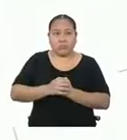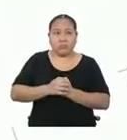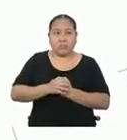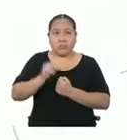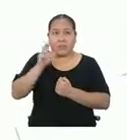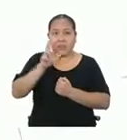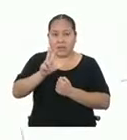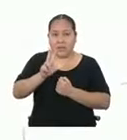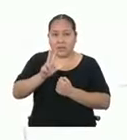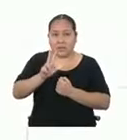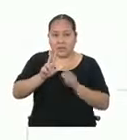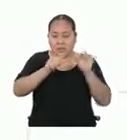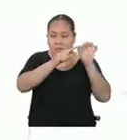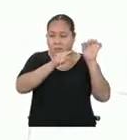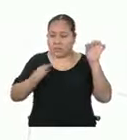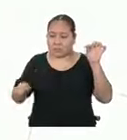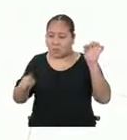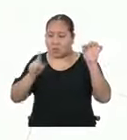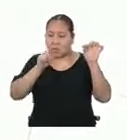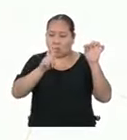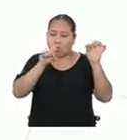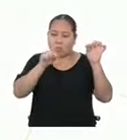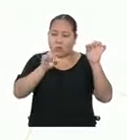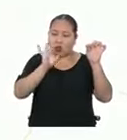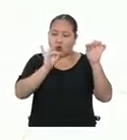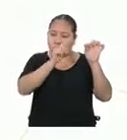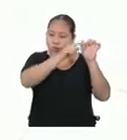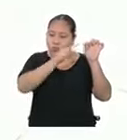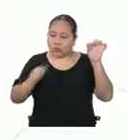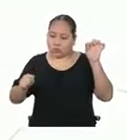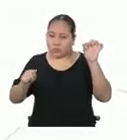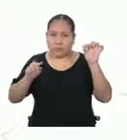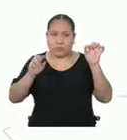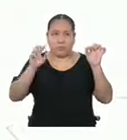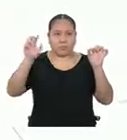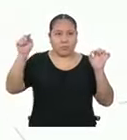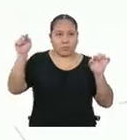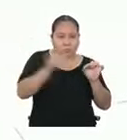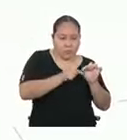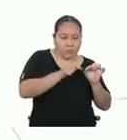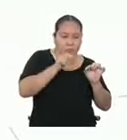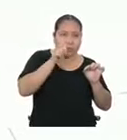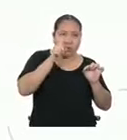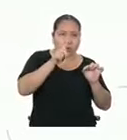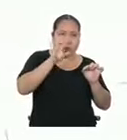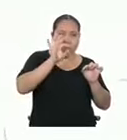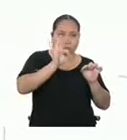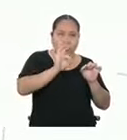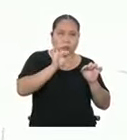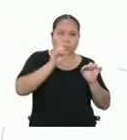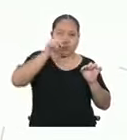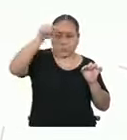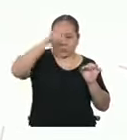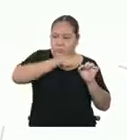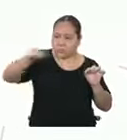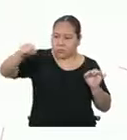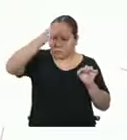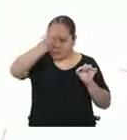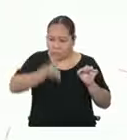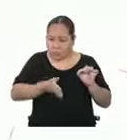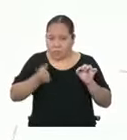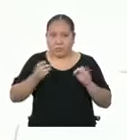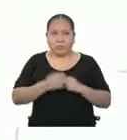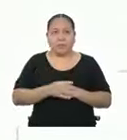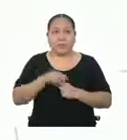tres líneas rectas de uno coma ocho metros cada una, haciendo coincidir el punto central de cada recta.